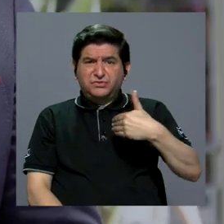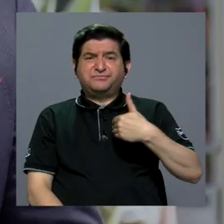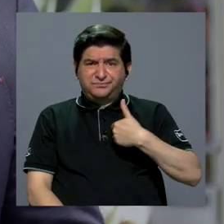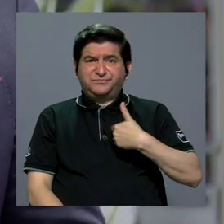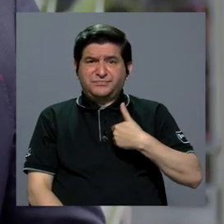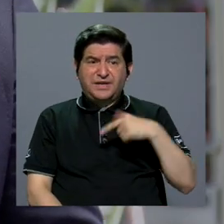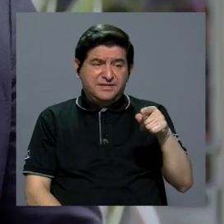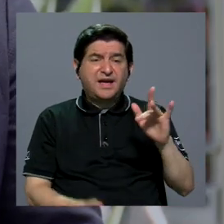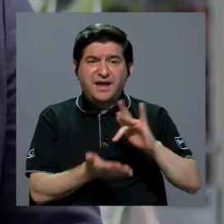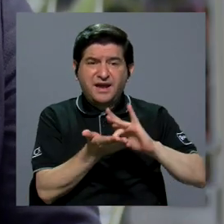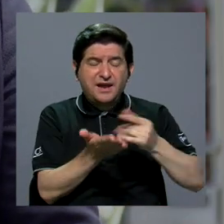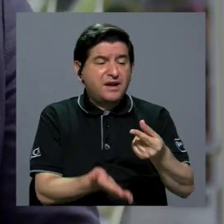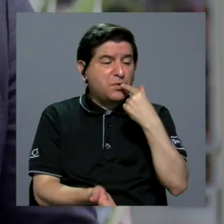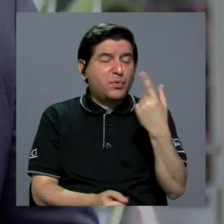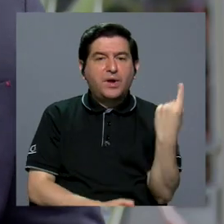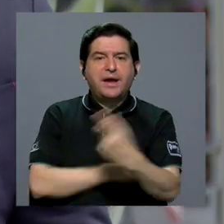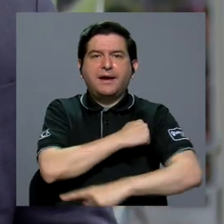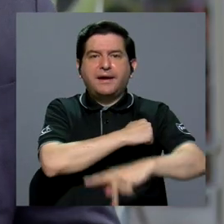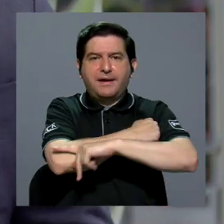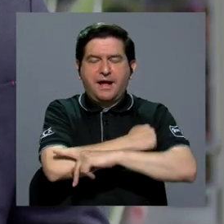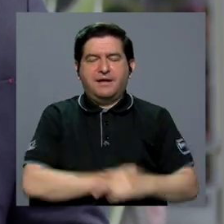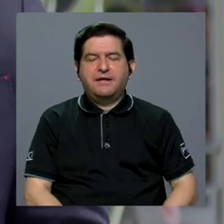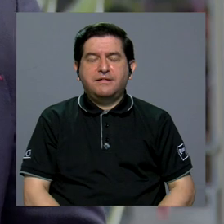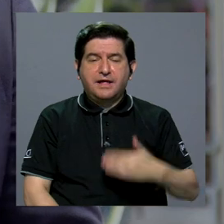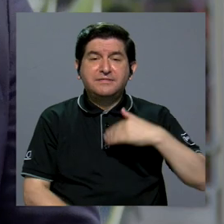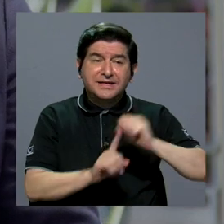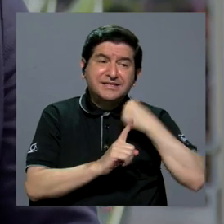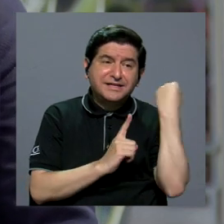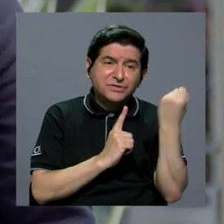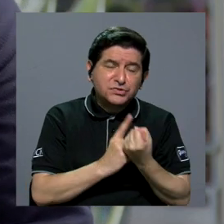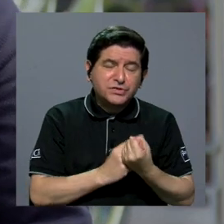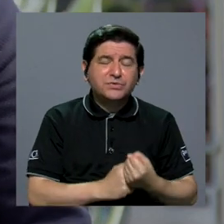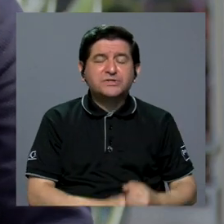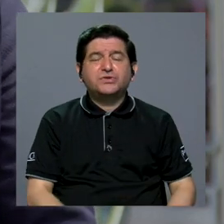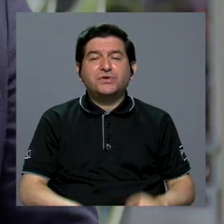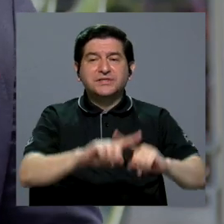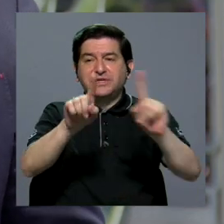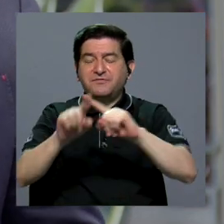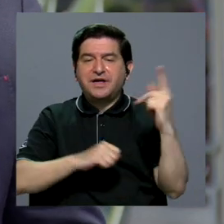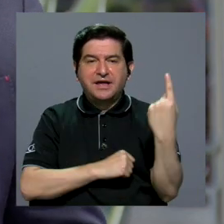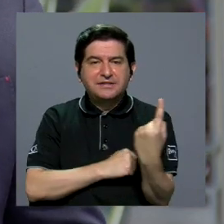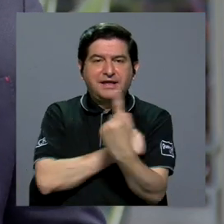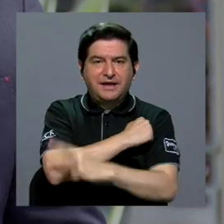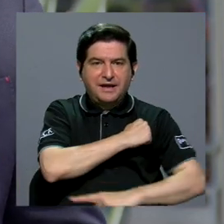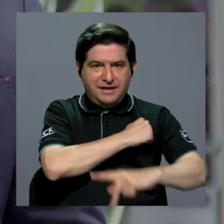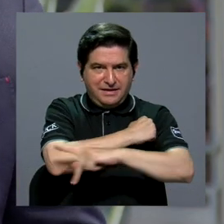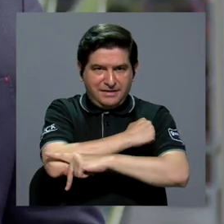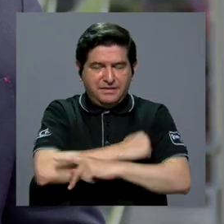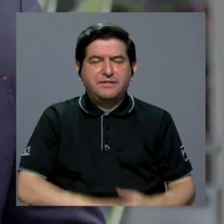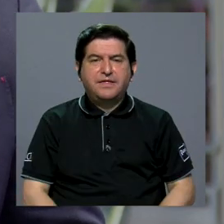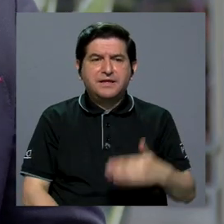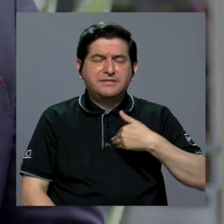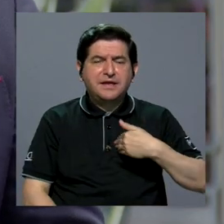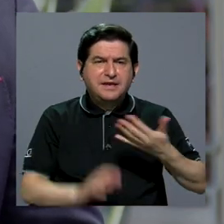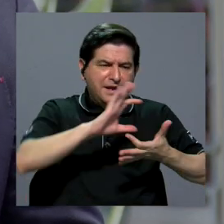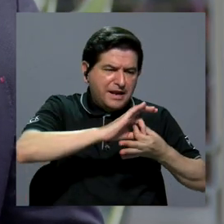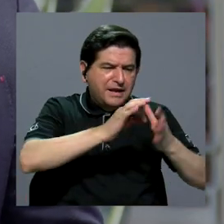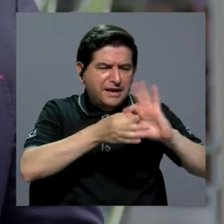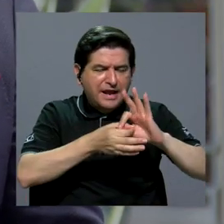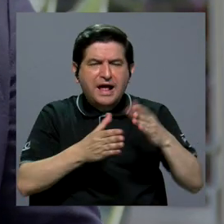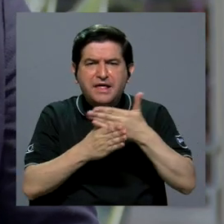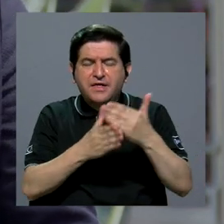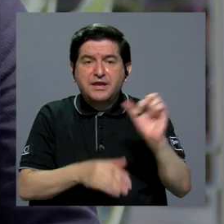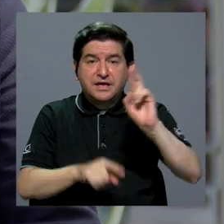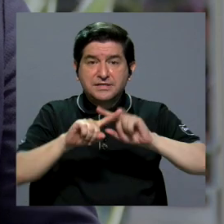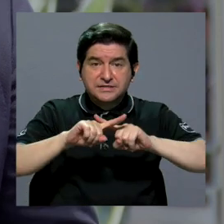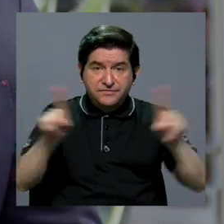el medicamento en cada país. Cada país tiene condiciones diferenciadas. Cada país tiene cadenas de distribución diferentes.